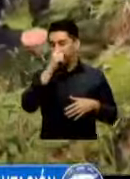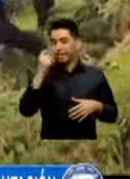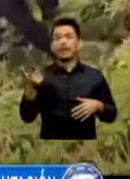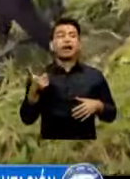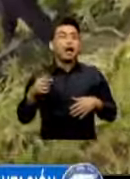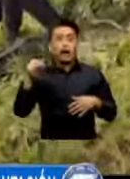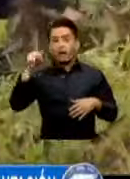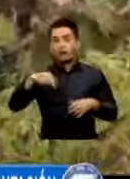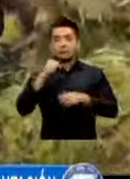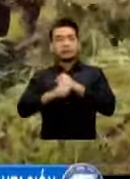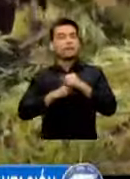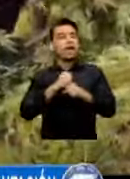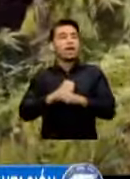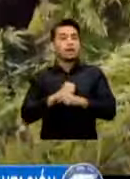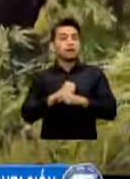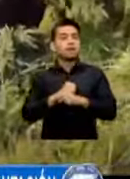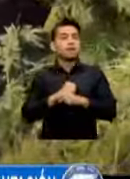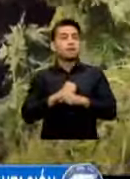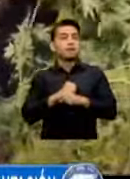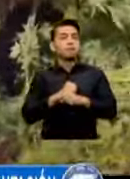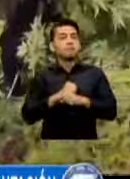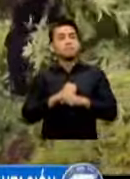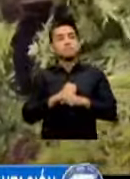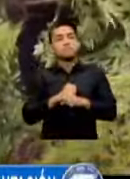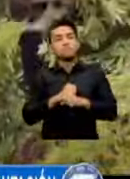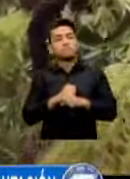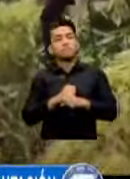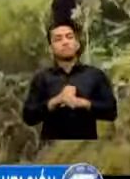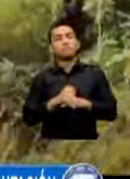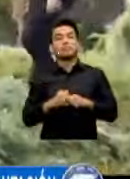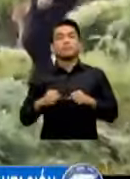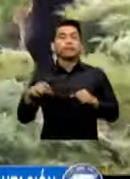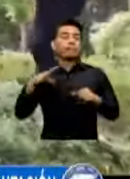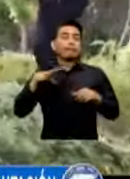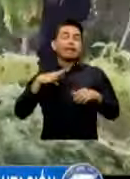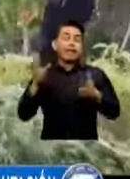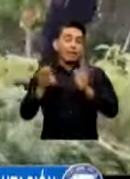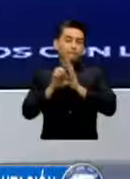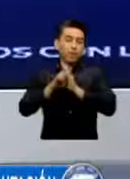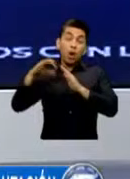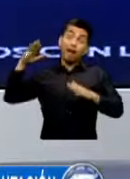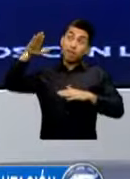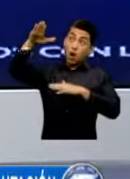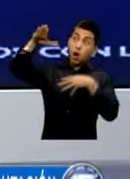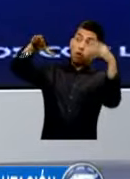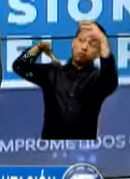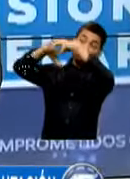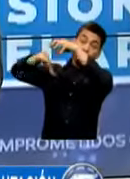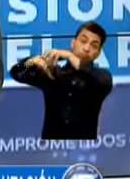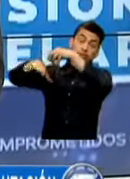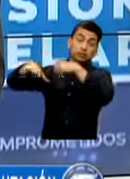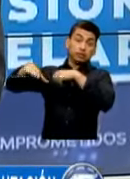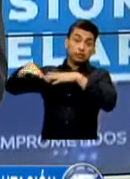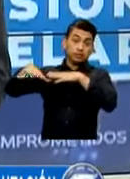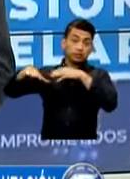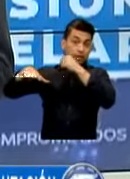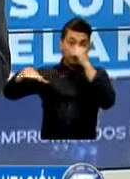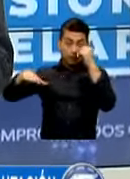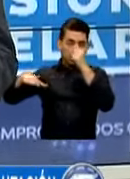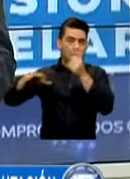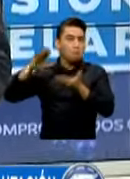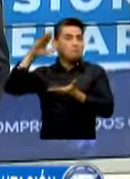Año Con Aeronaves Con Droga Han Disminuido Considerablemente Pero Pero En El Número De